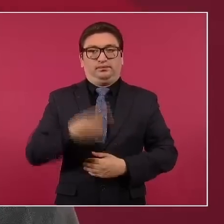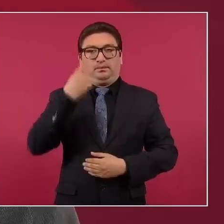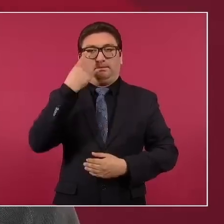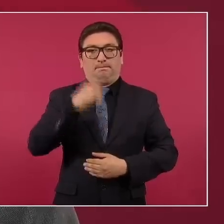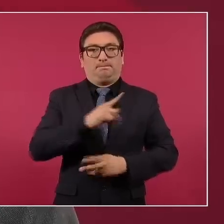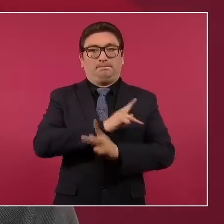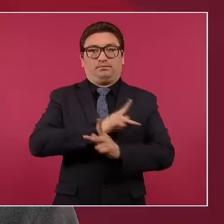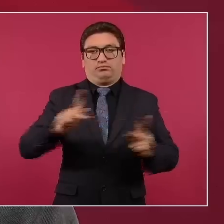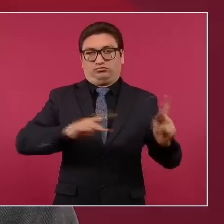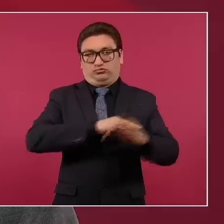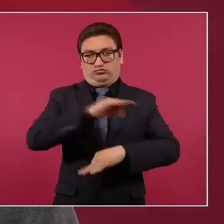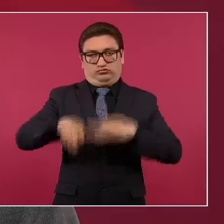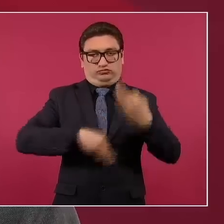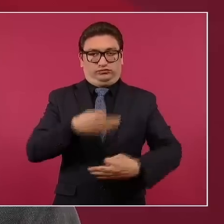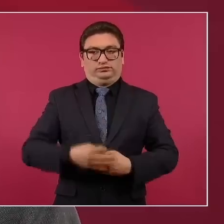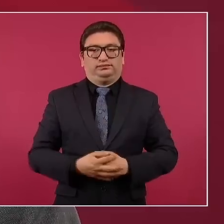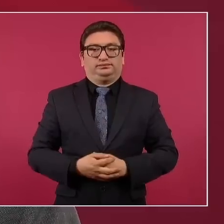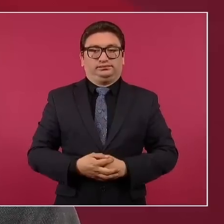todos.